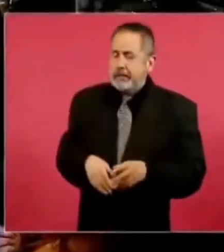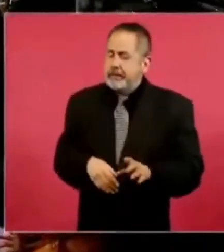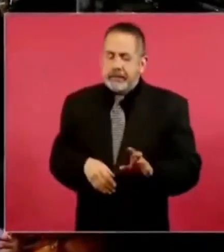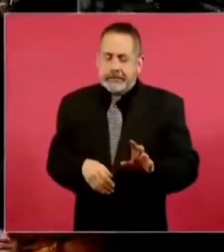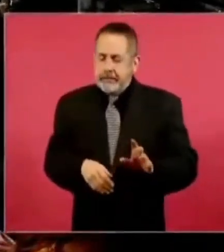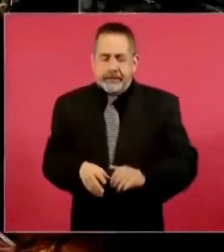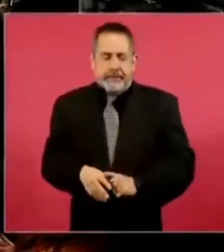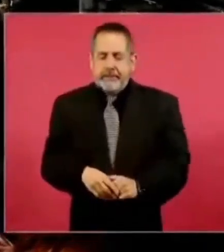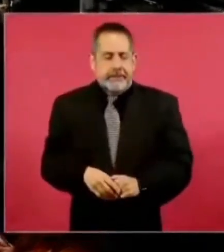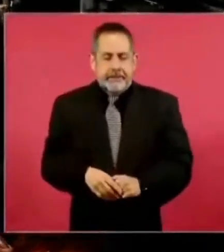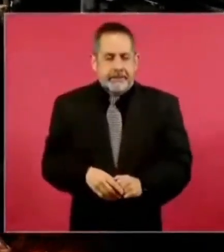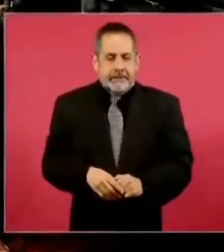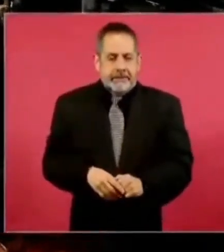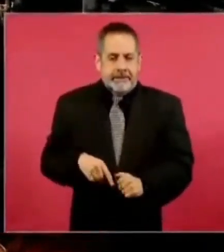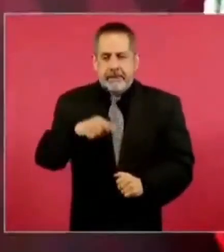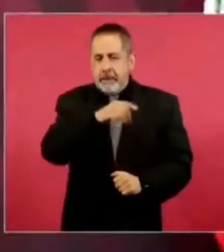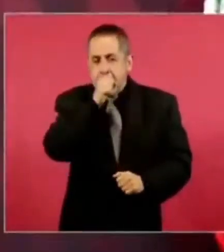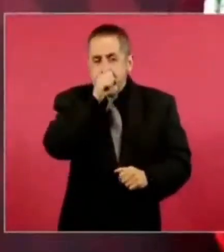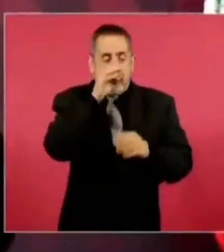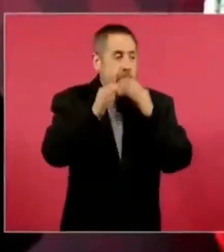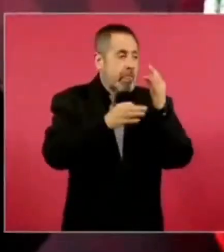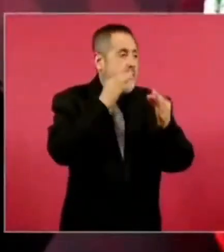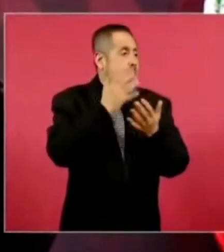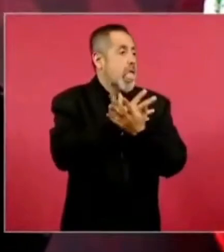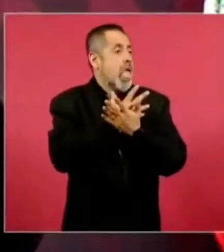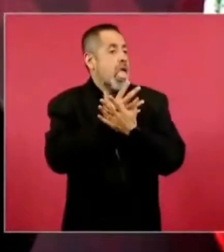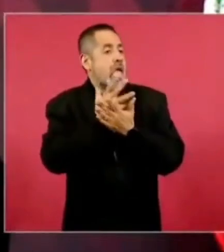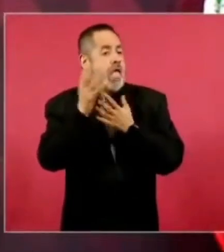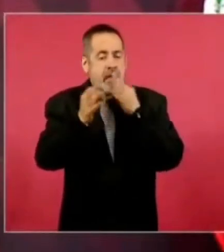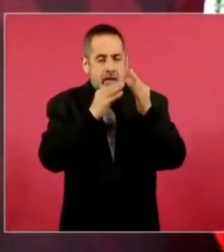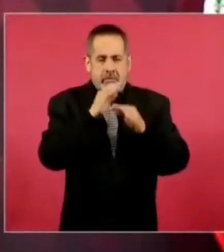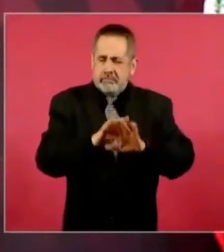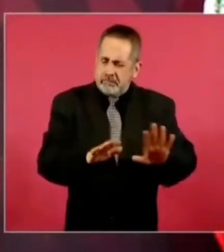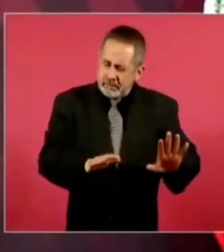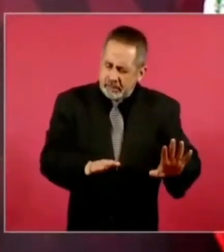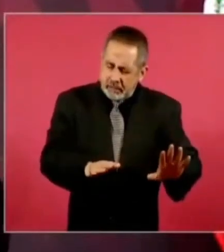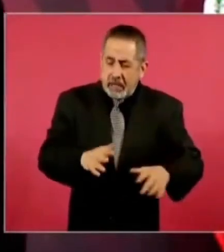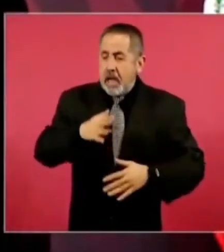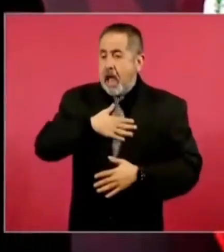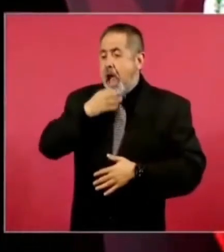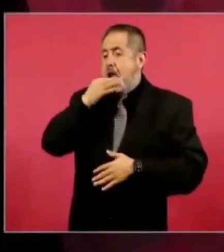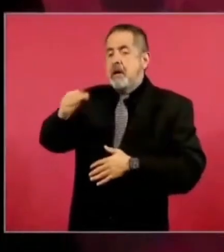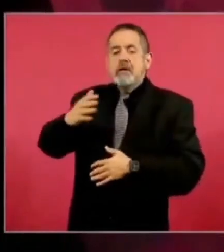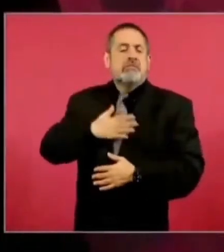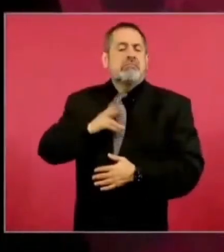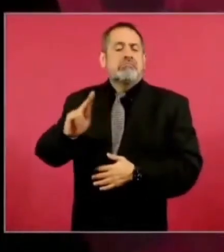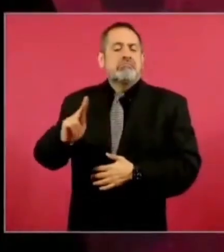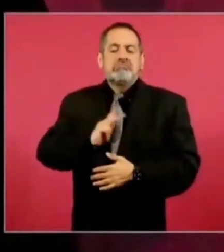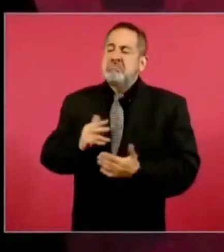hubo mucha difusión de esto. decirle a mis paisanos que